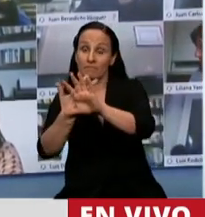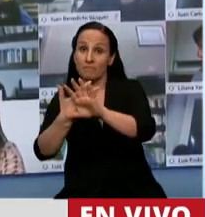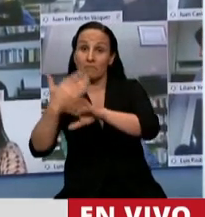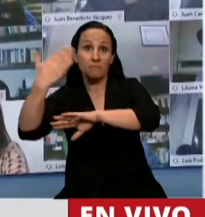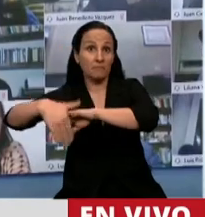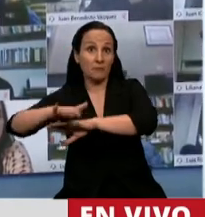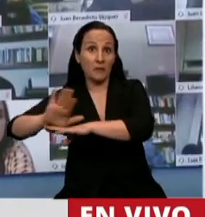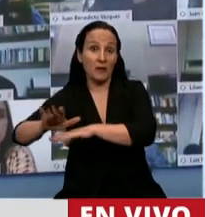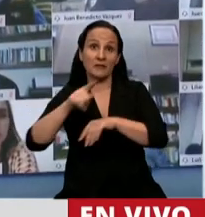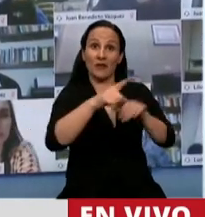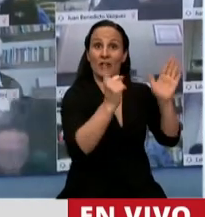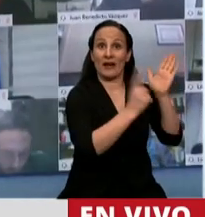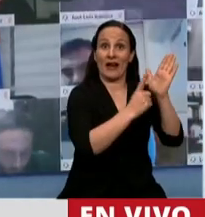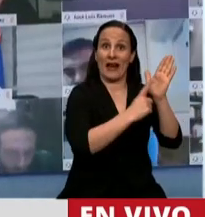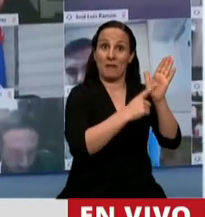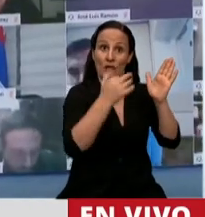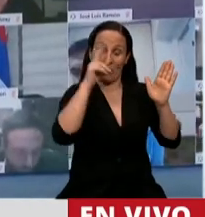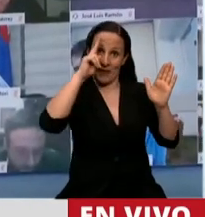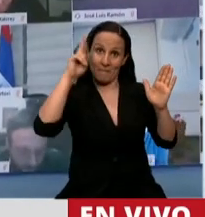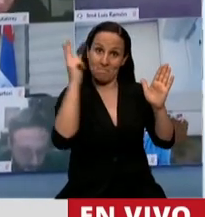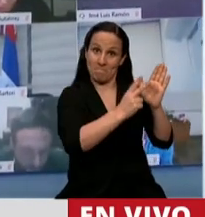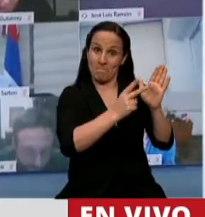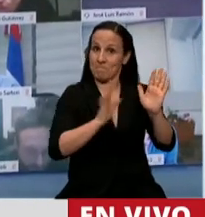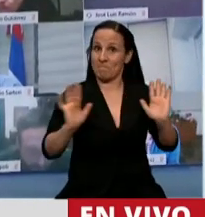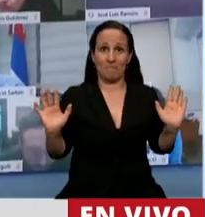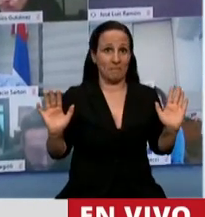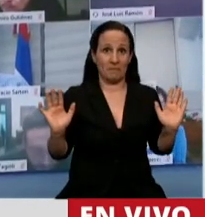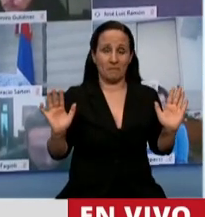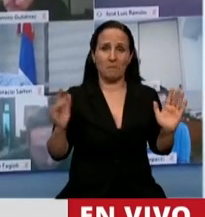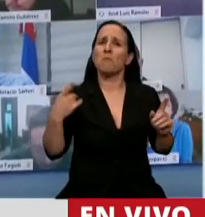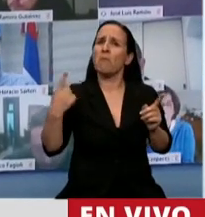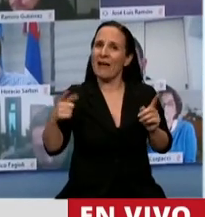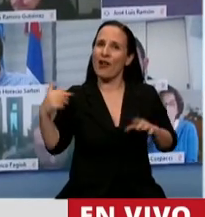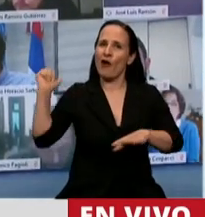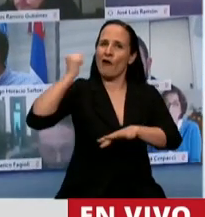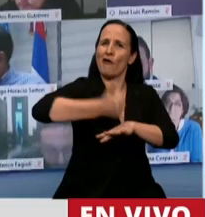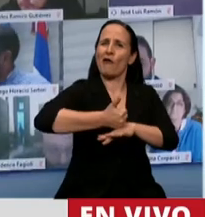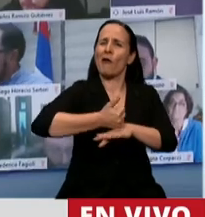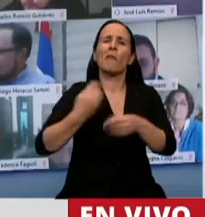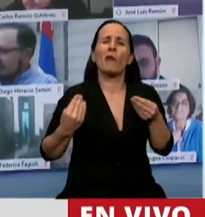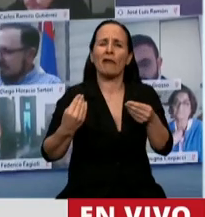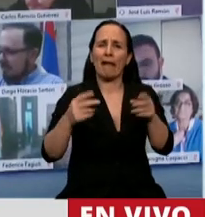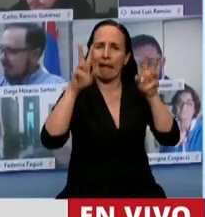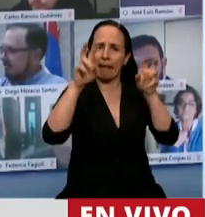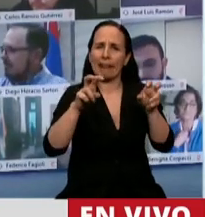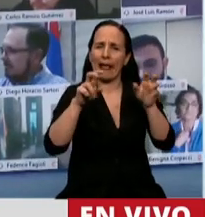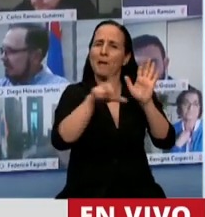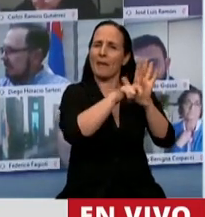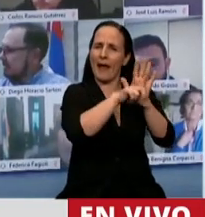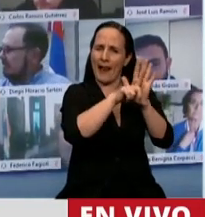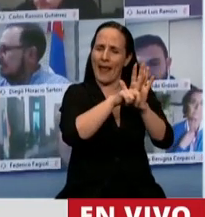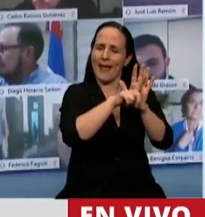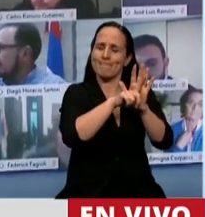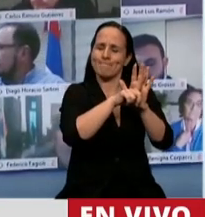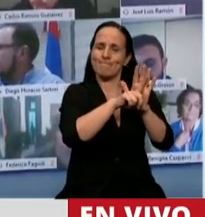nosotros hoy estamos aquí, porque efectivamente estábamos interesados en tratar las leyes por las